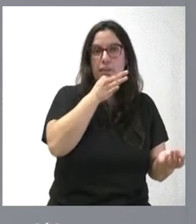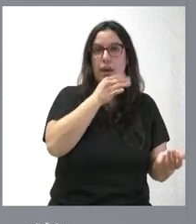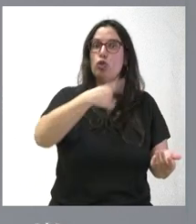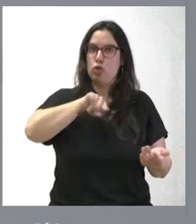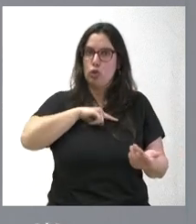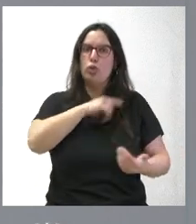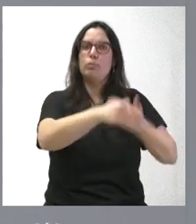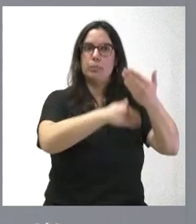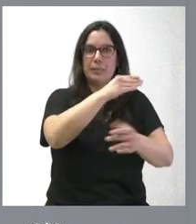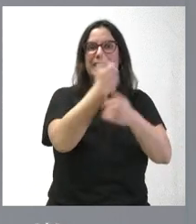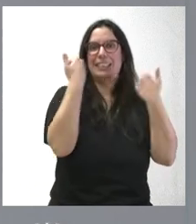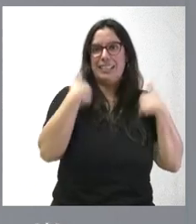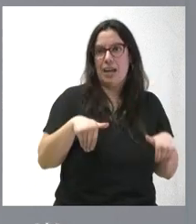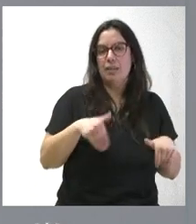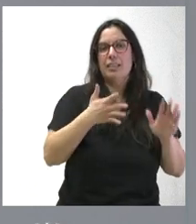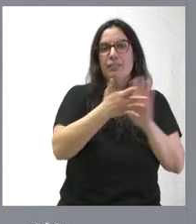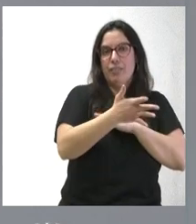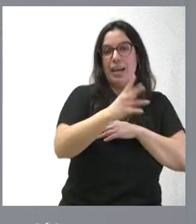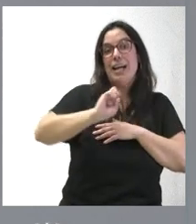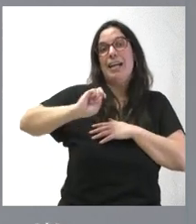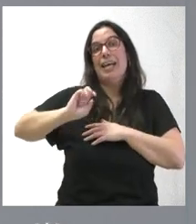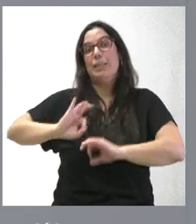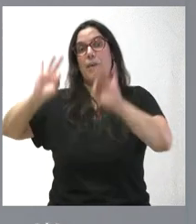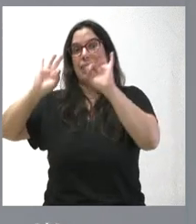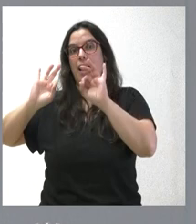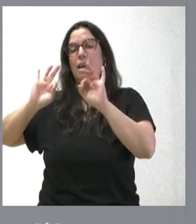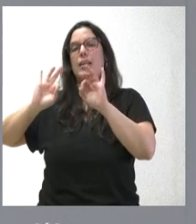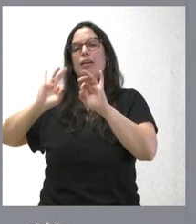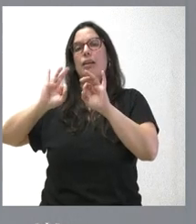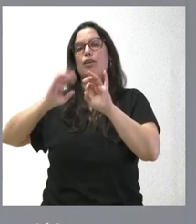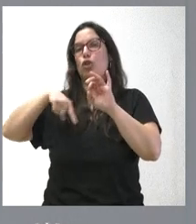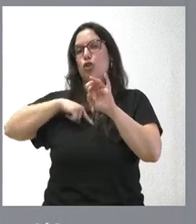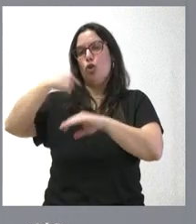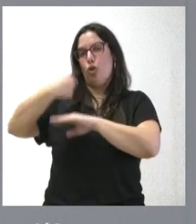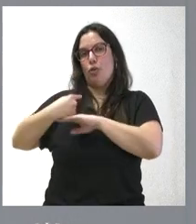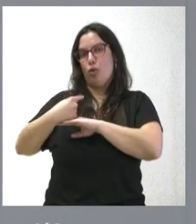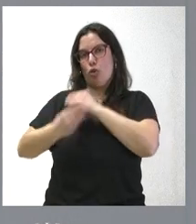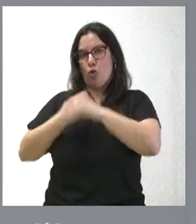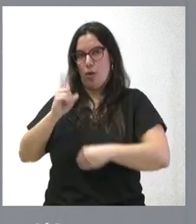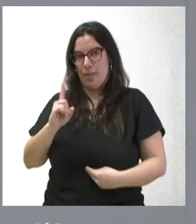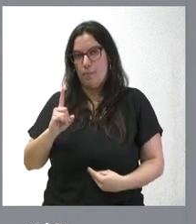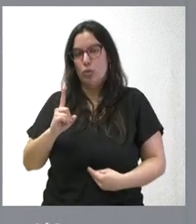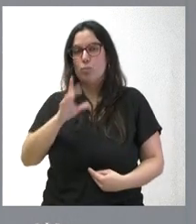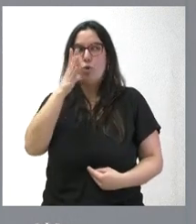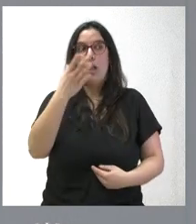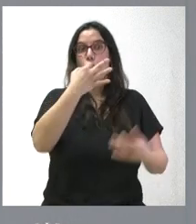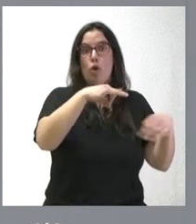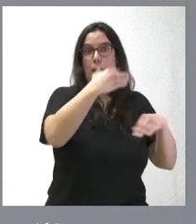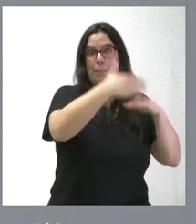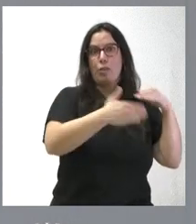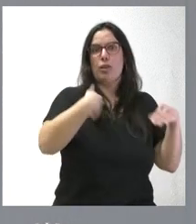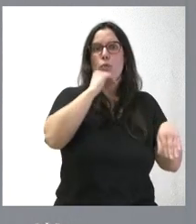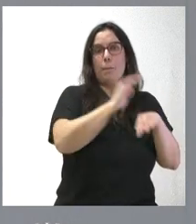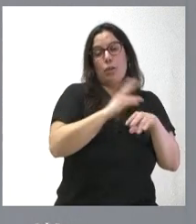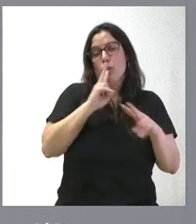impulsado y, por tanto, no tenemos que ir a este trámite extraordinario porque lo resolvimos dentro del trámite ordinario. Es la respuesta que le